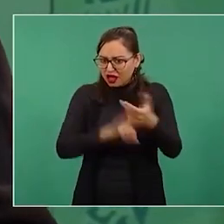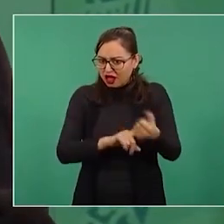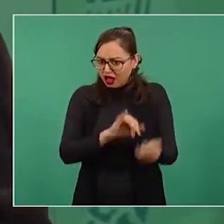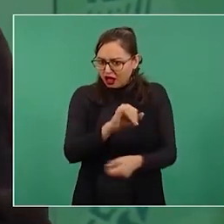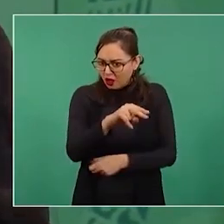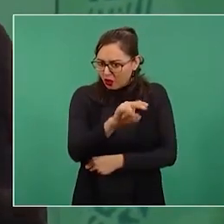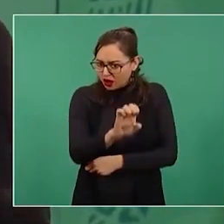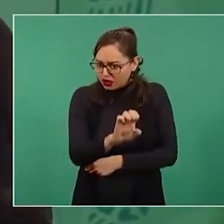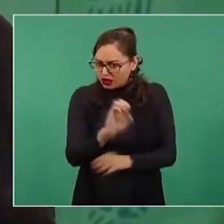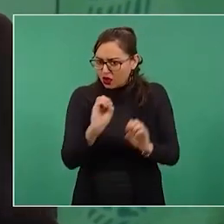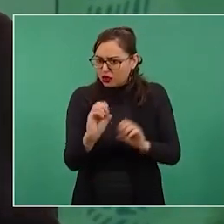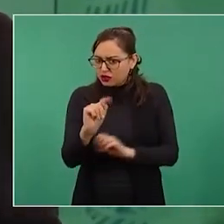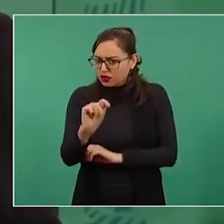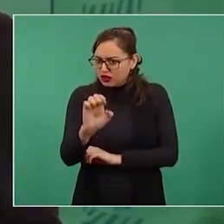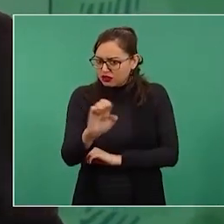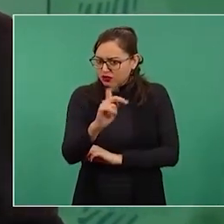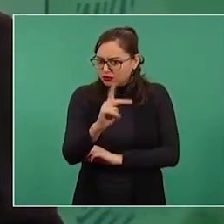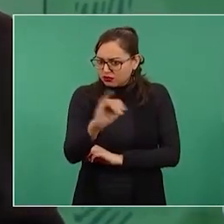Electoral.